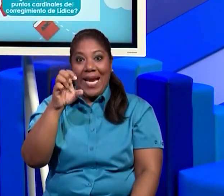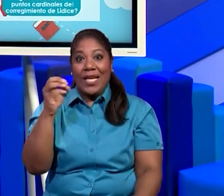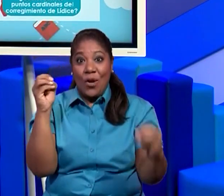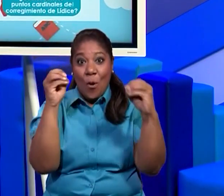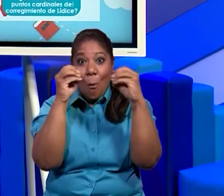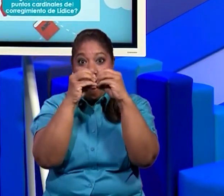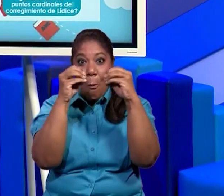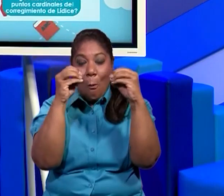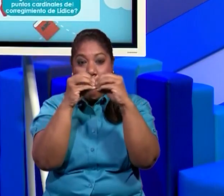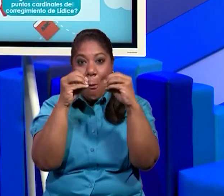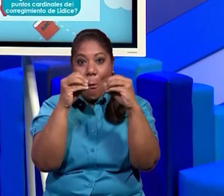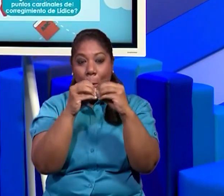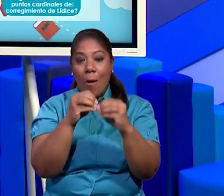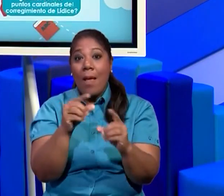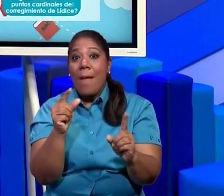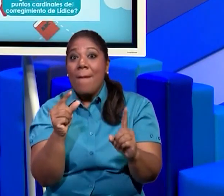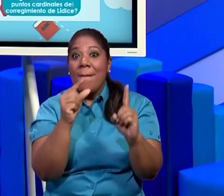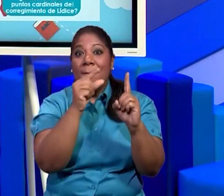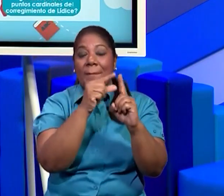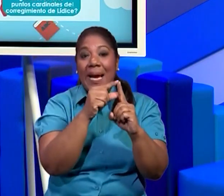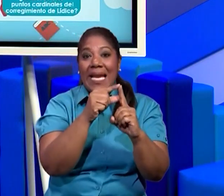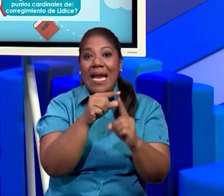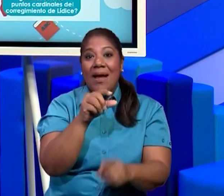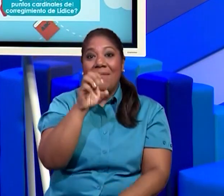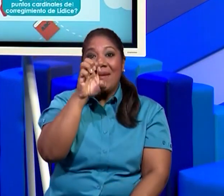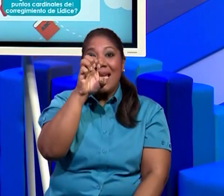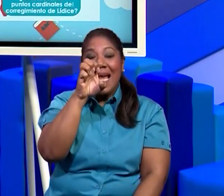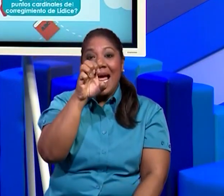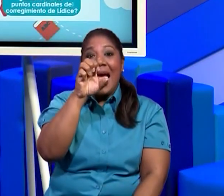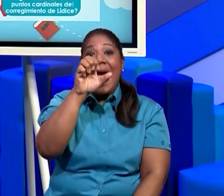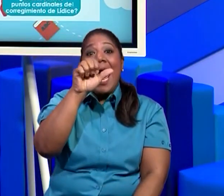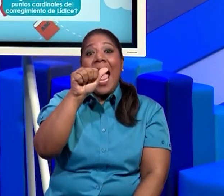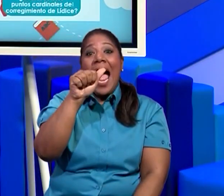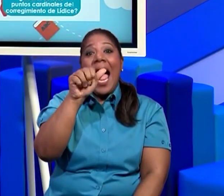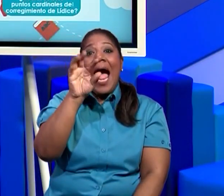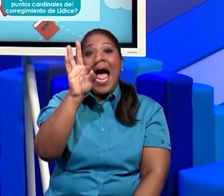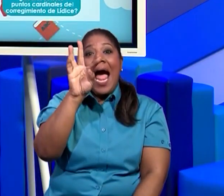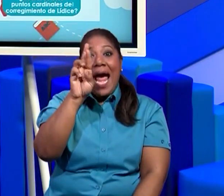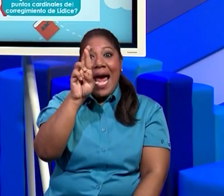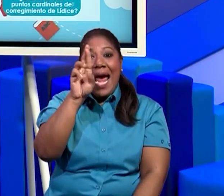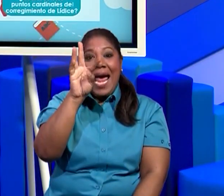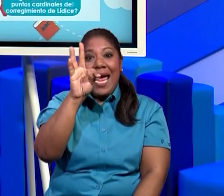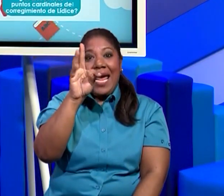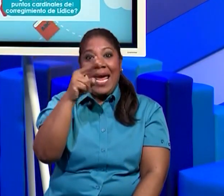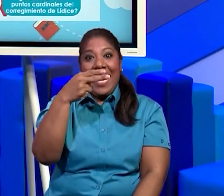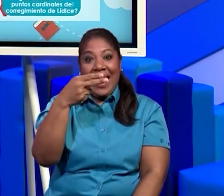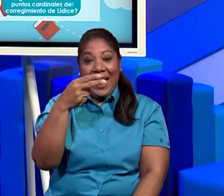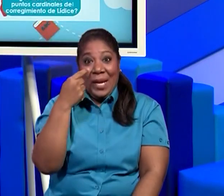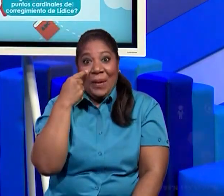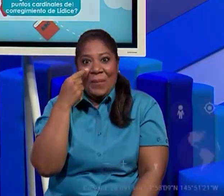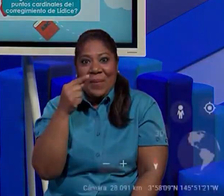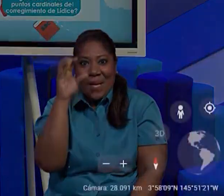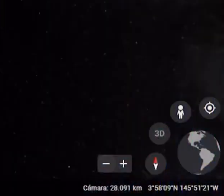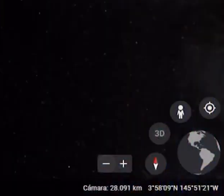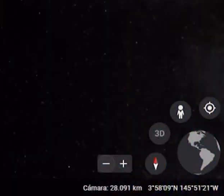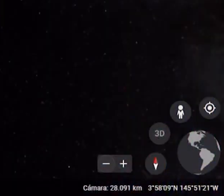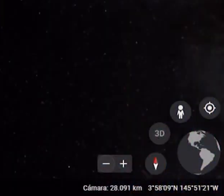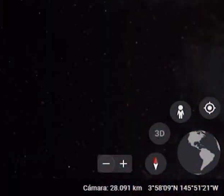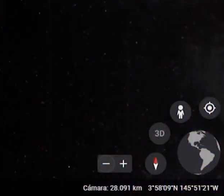identificar hasta nuestra propia casa. A continuación, y les explico.